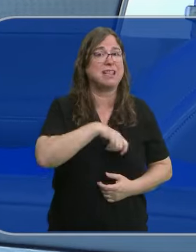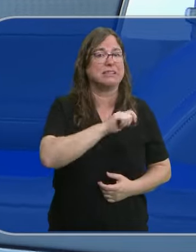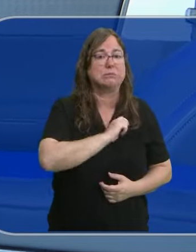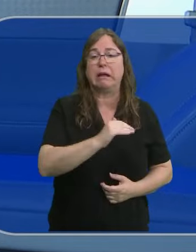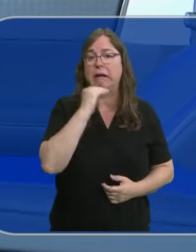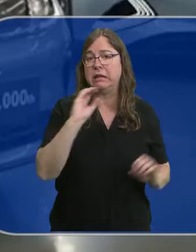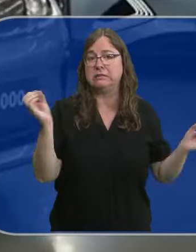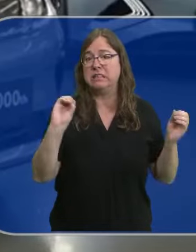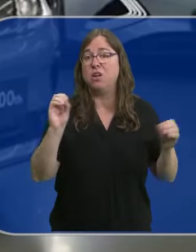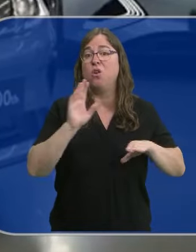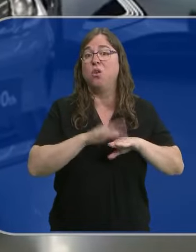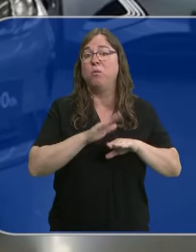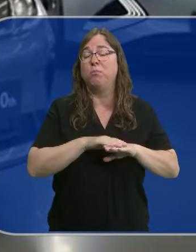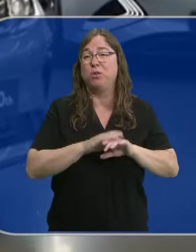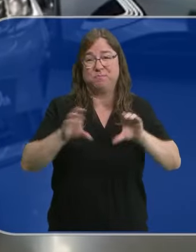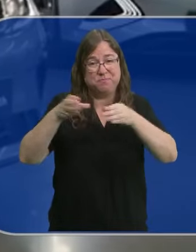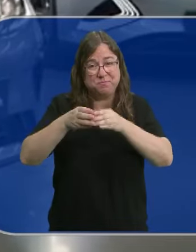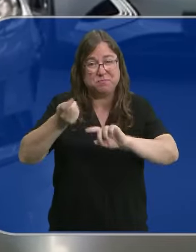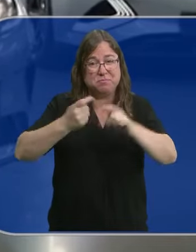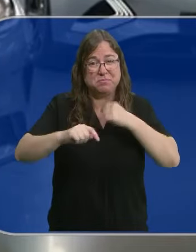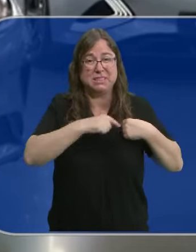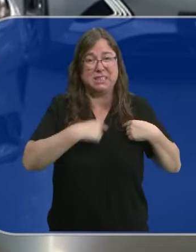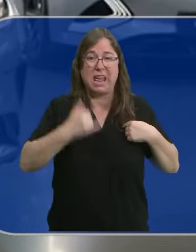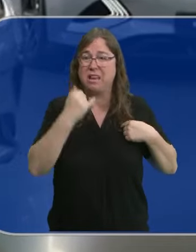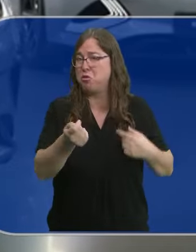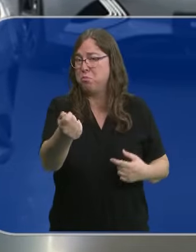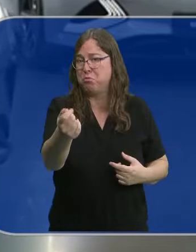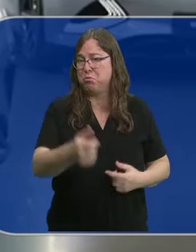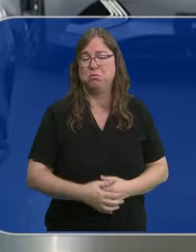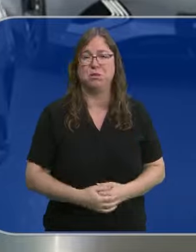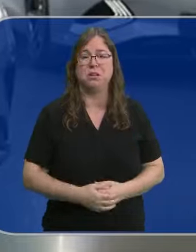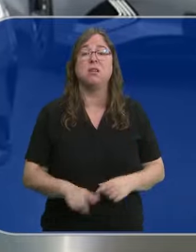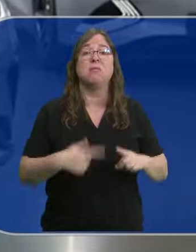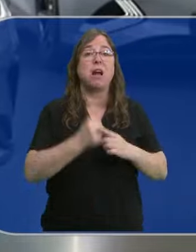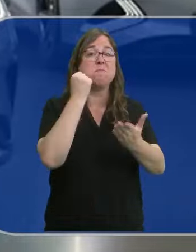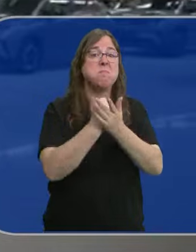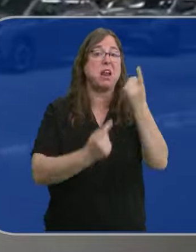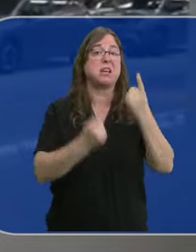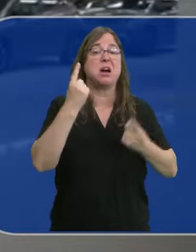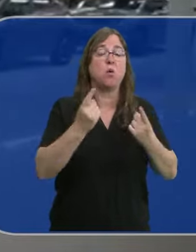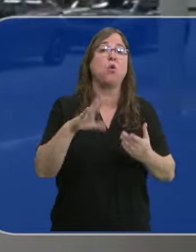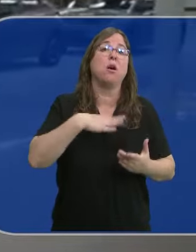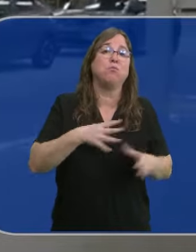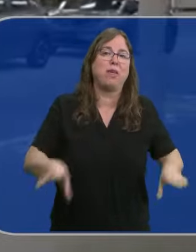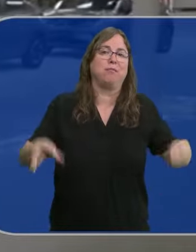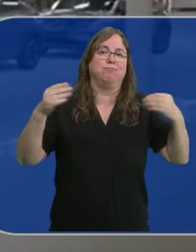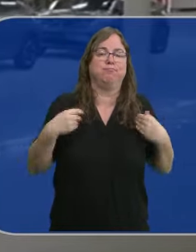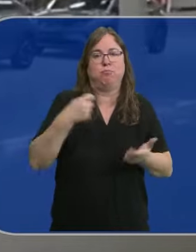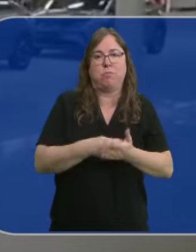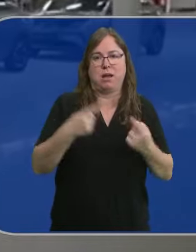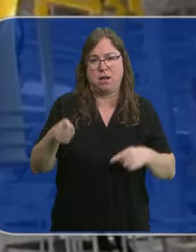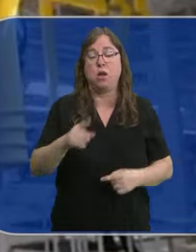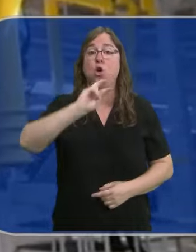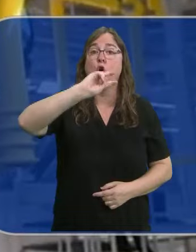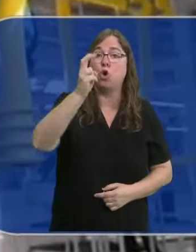España será casi nulo por la escasa cuota de mercado que tienen los eléctricos. Además, algunas marcas podrían asumir parte de este arancel.